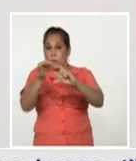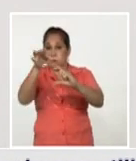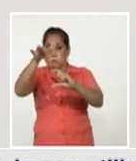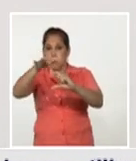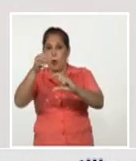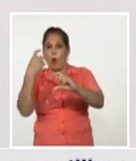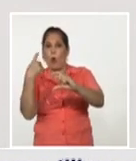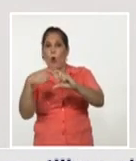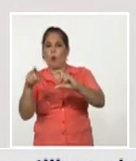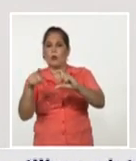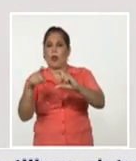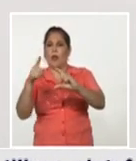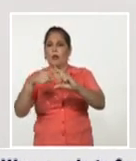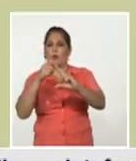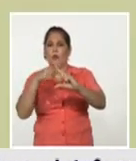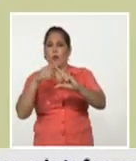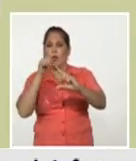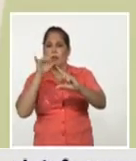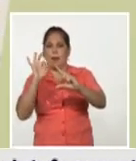toxoide tetánico